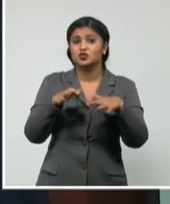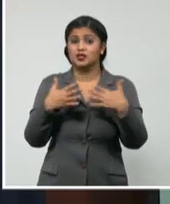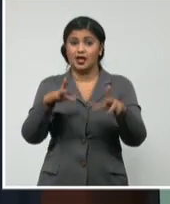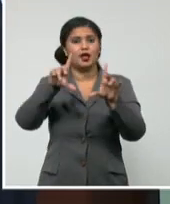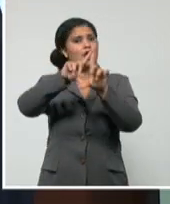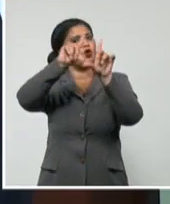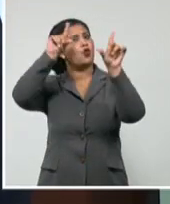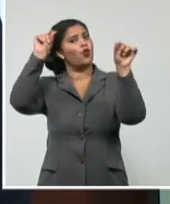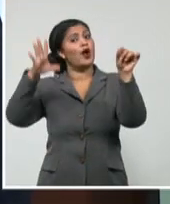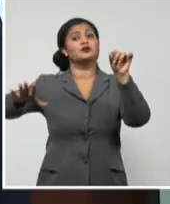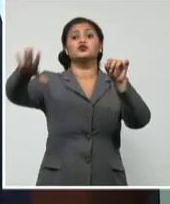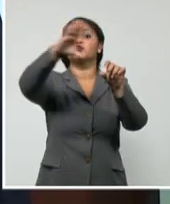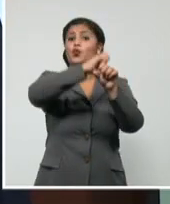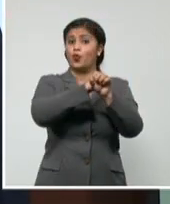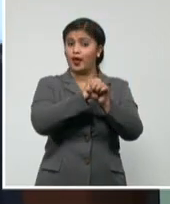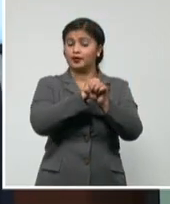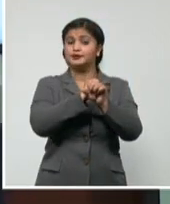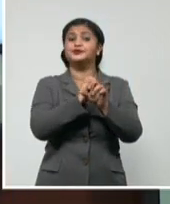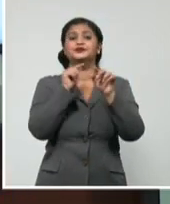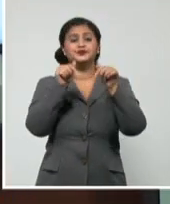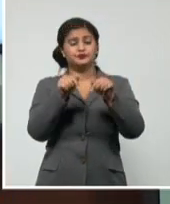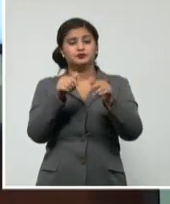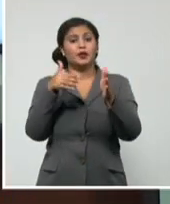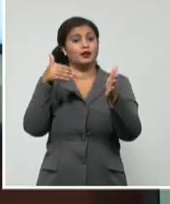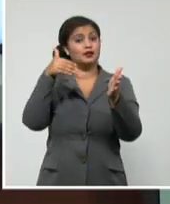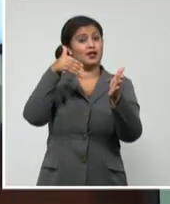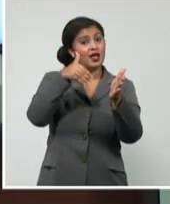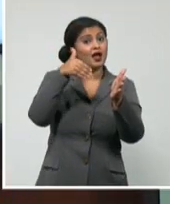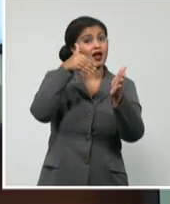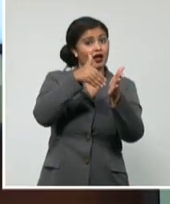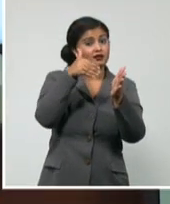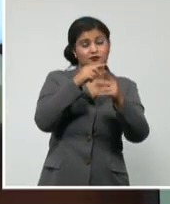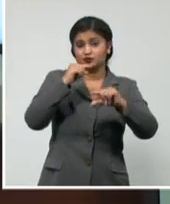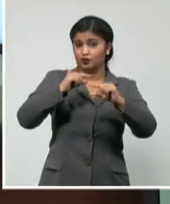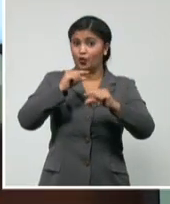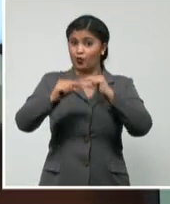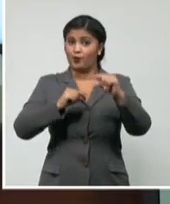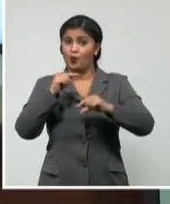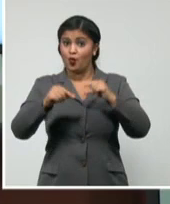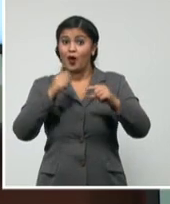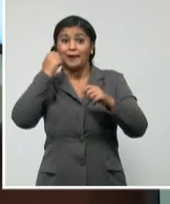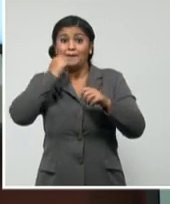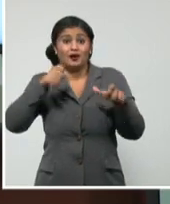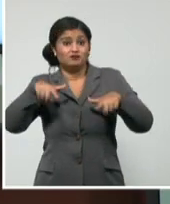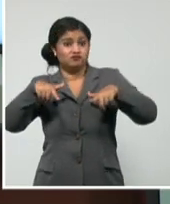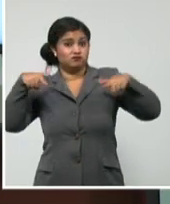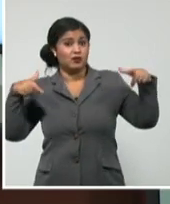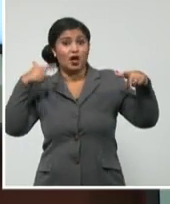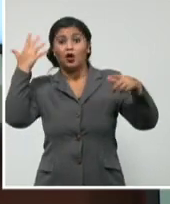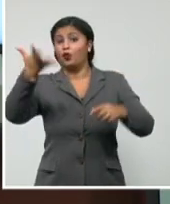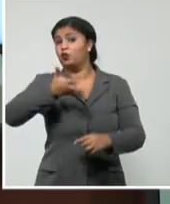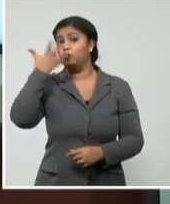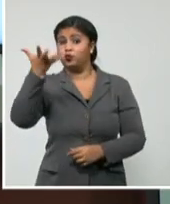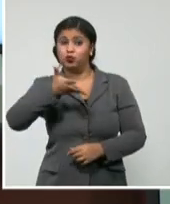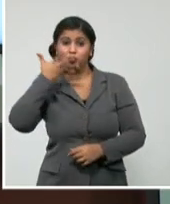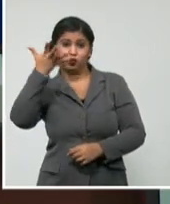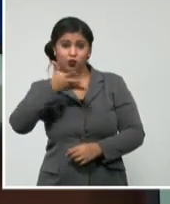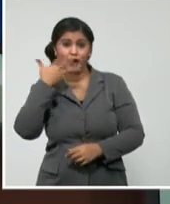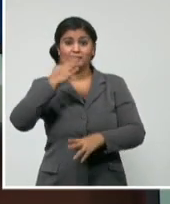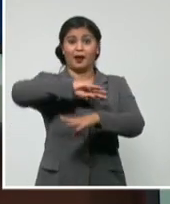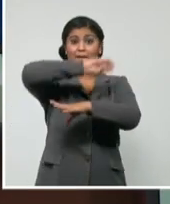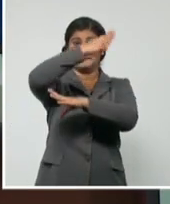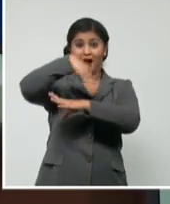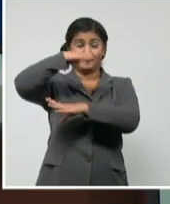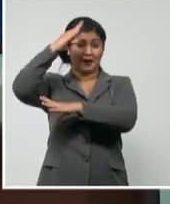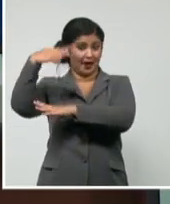parte del país. A medida que el sistema se aproxima al territorio nacional, pues también irá incrementándose la fuerza del viento y la altura de las olas. El